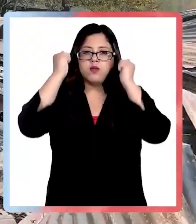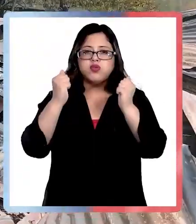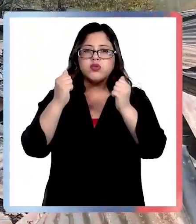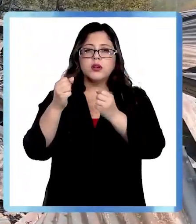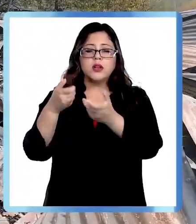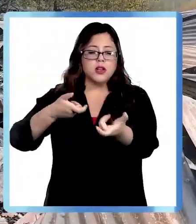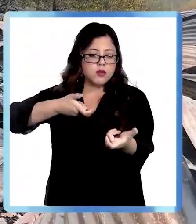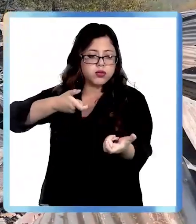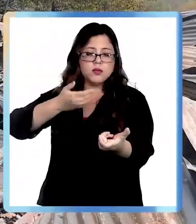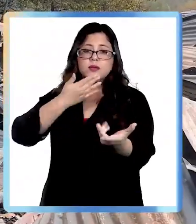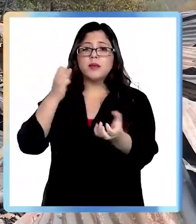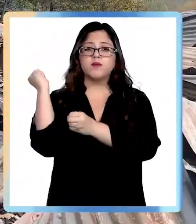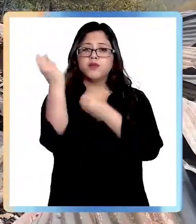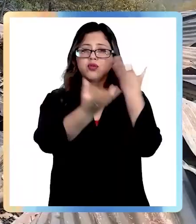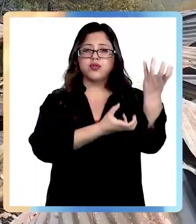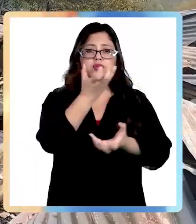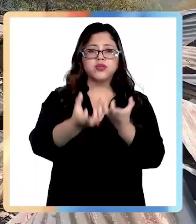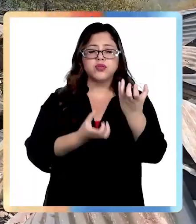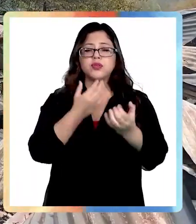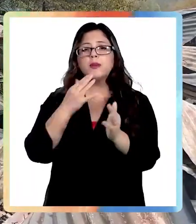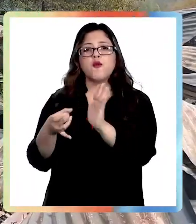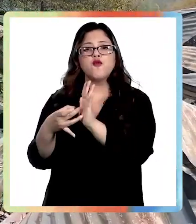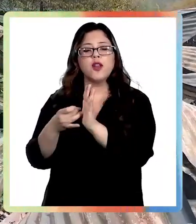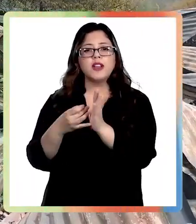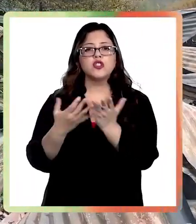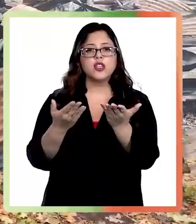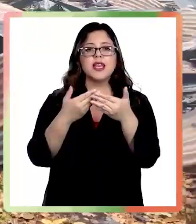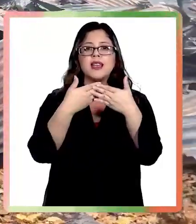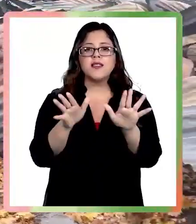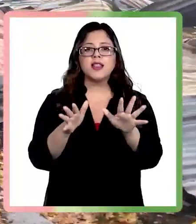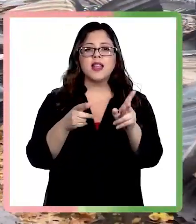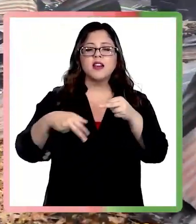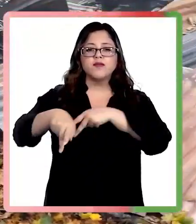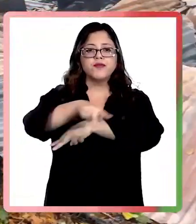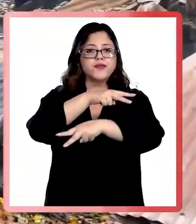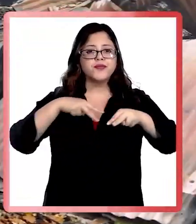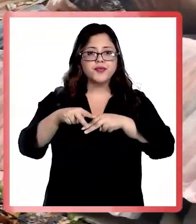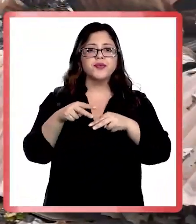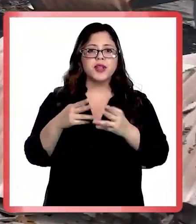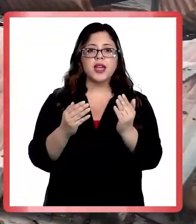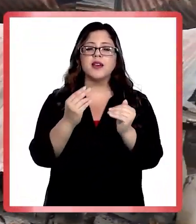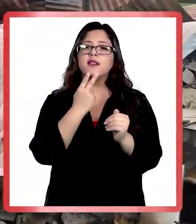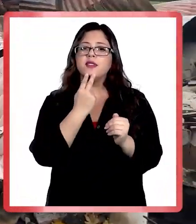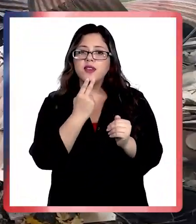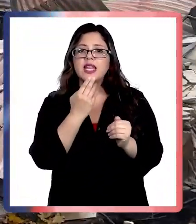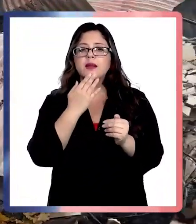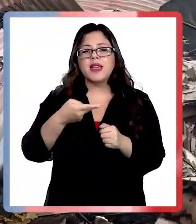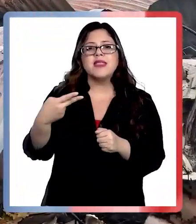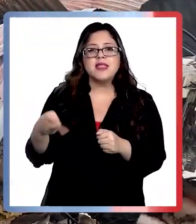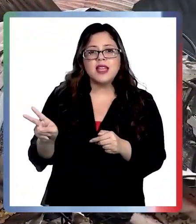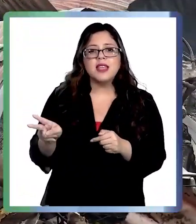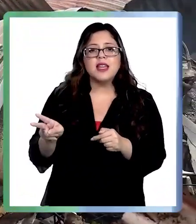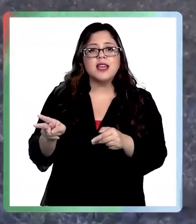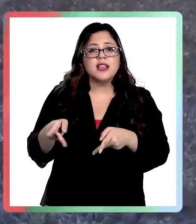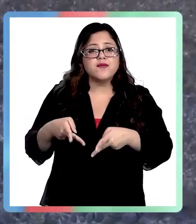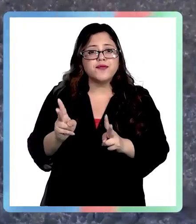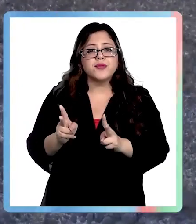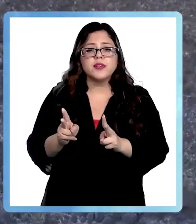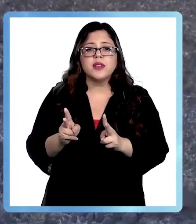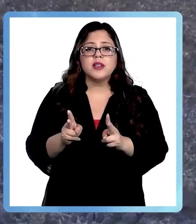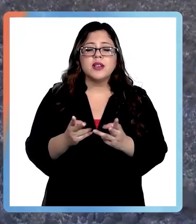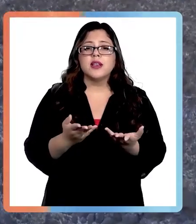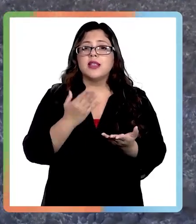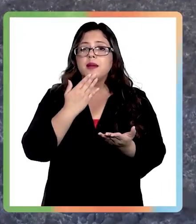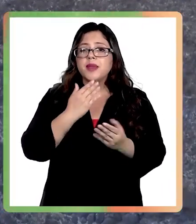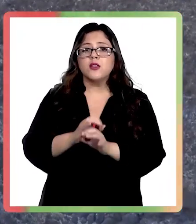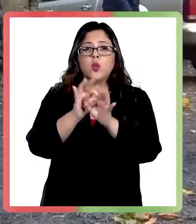También se confirma vulneraciones a la libertad de circulación, residencia, derecho de propiedad, derecho a la educación y libertad religiosa.